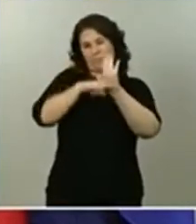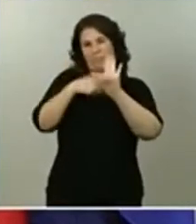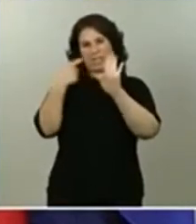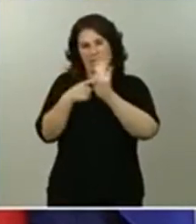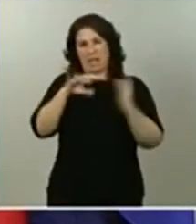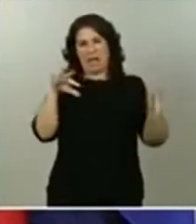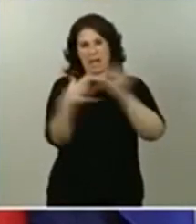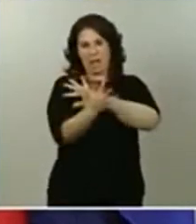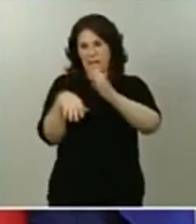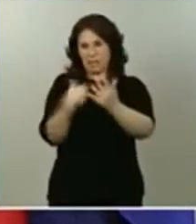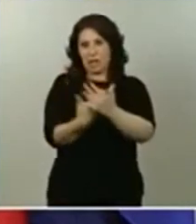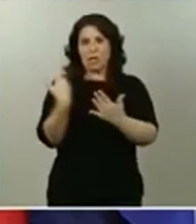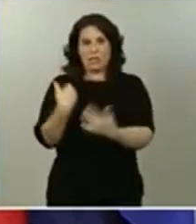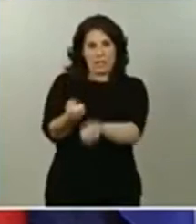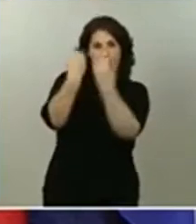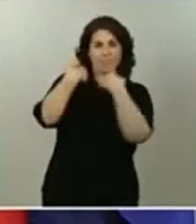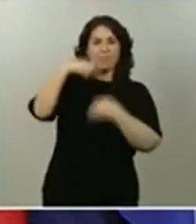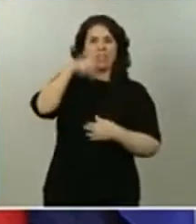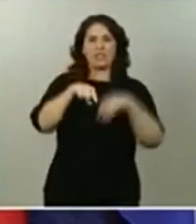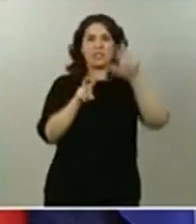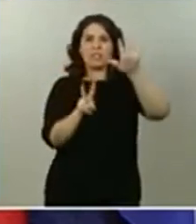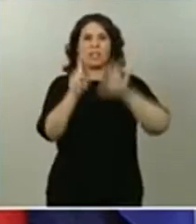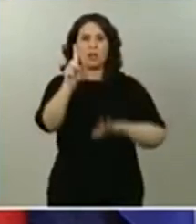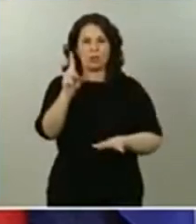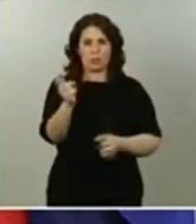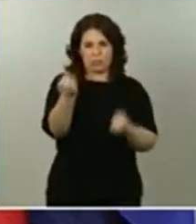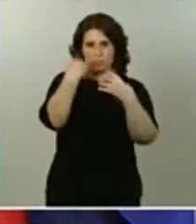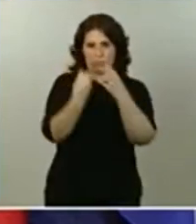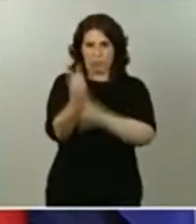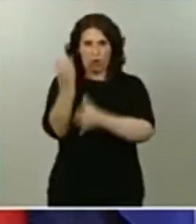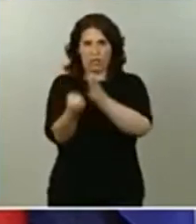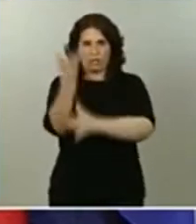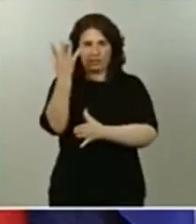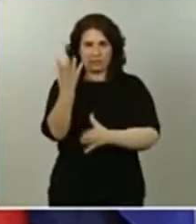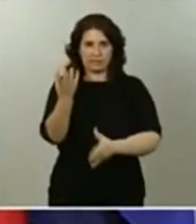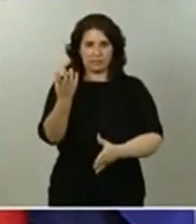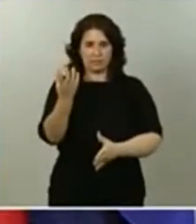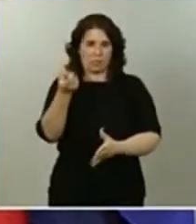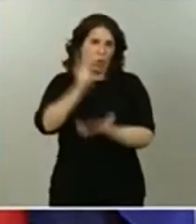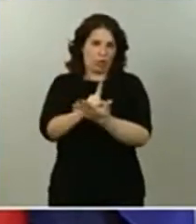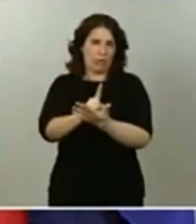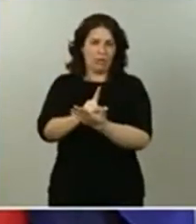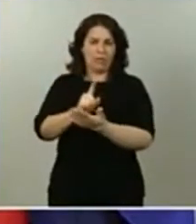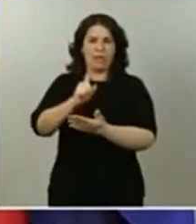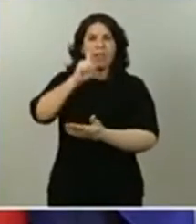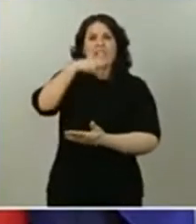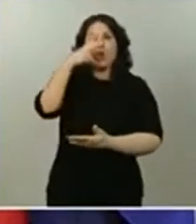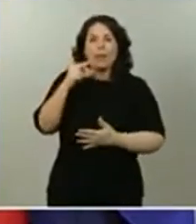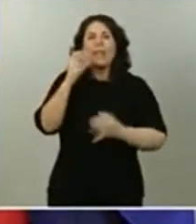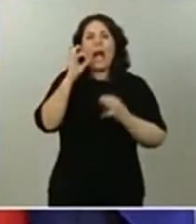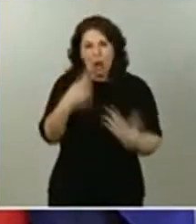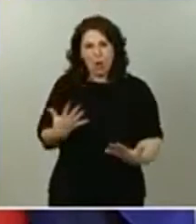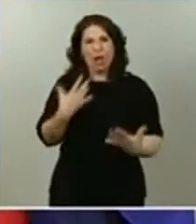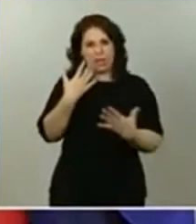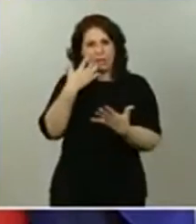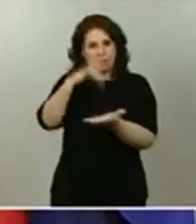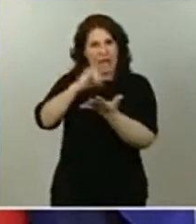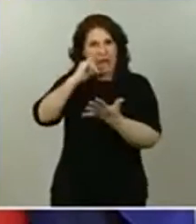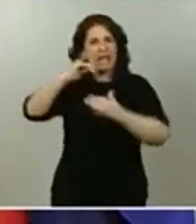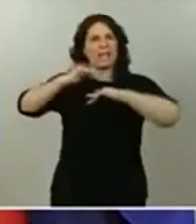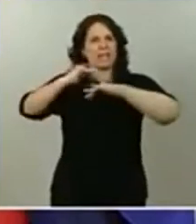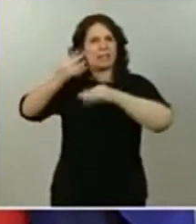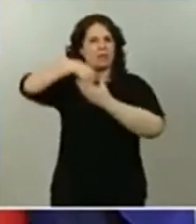comunicado 171 brotes. De ellos, 120 están activos y afectan o tienen 2